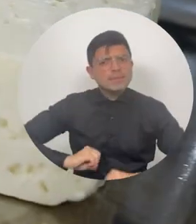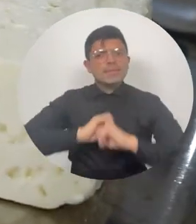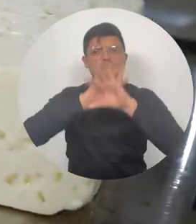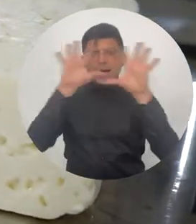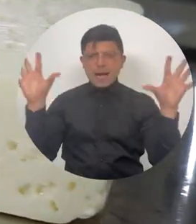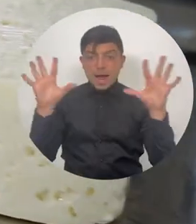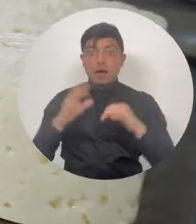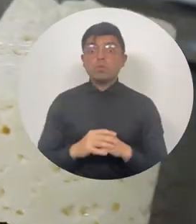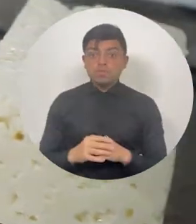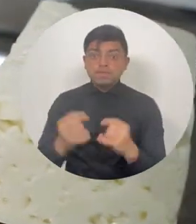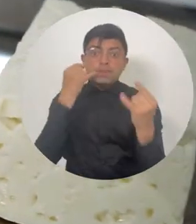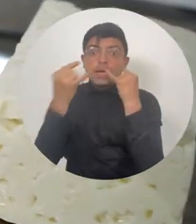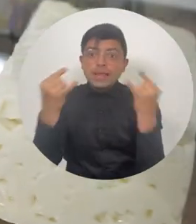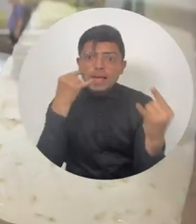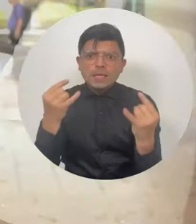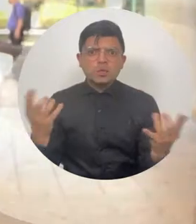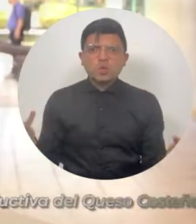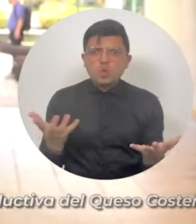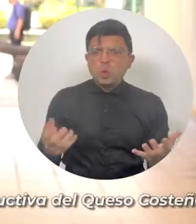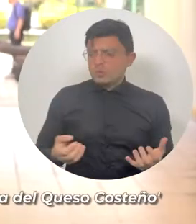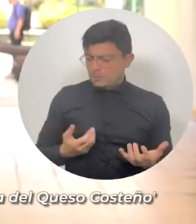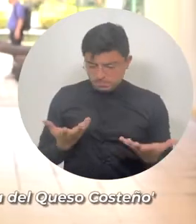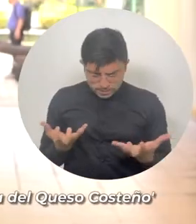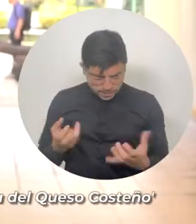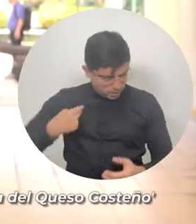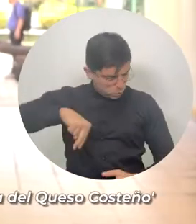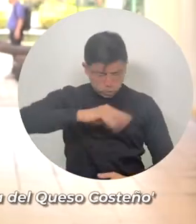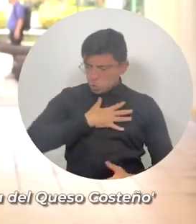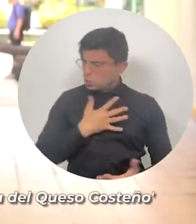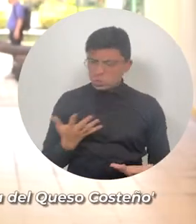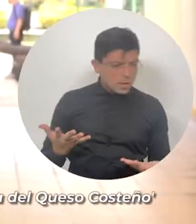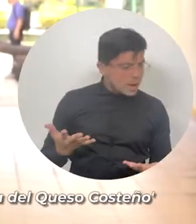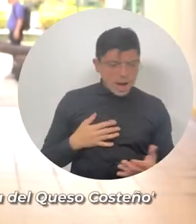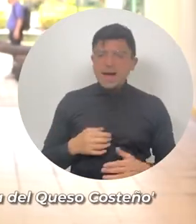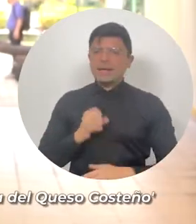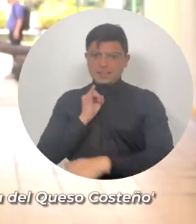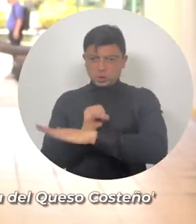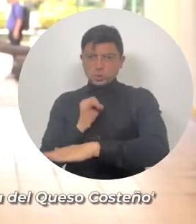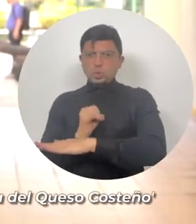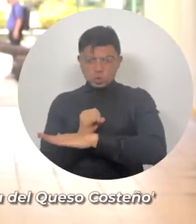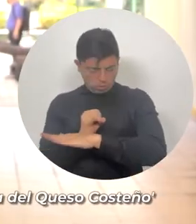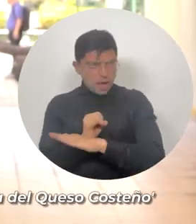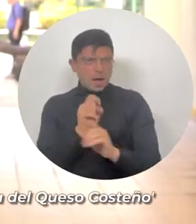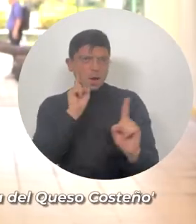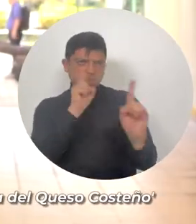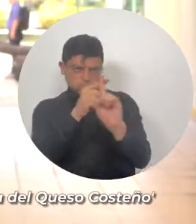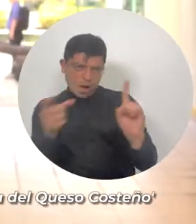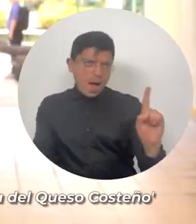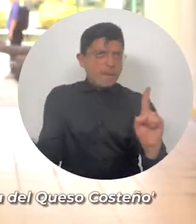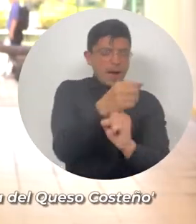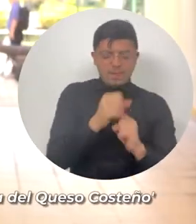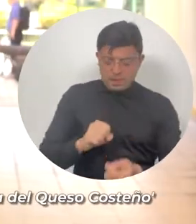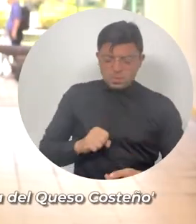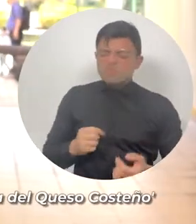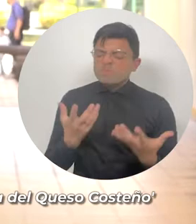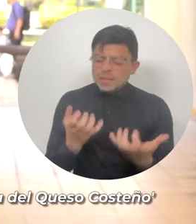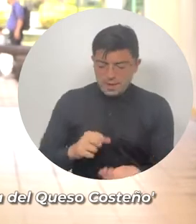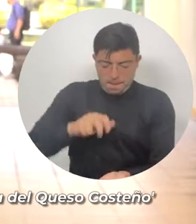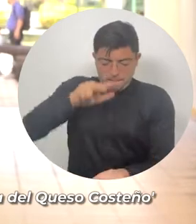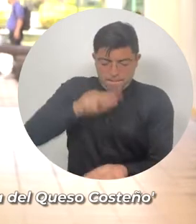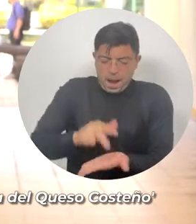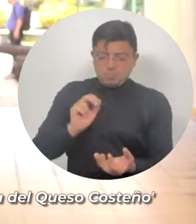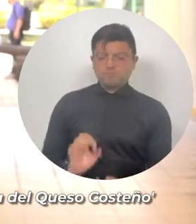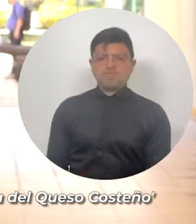intereses hacia donde queremos nosotros que nuestra institución logre ese propósito de la acreditación por alta calidad y que